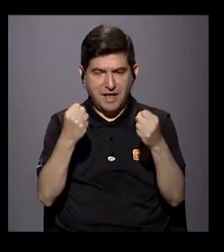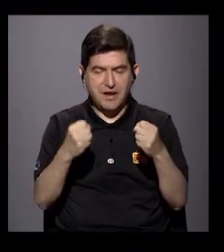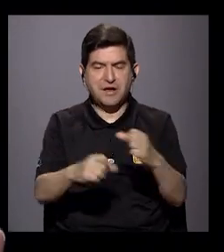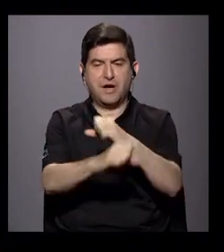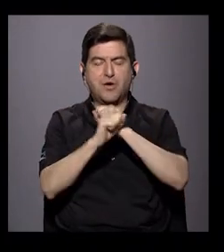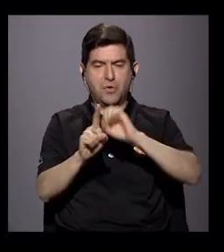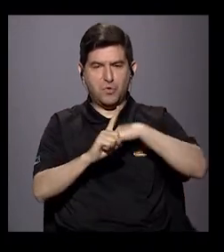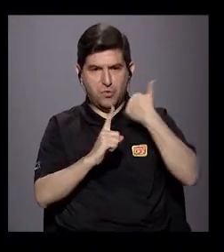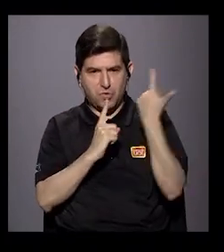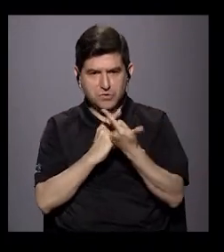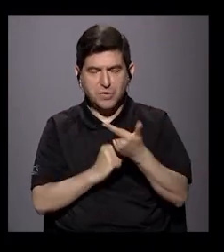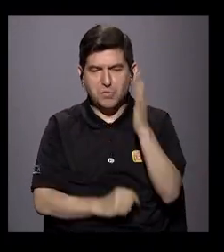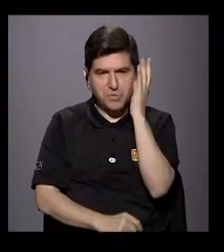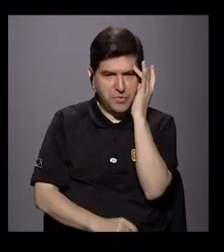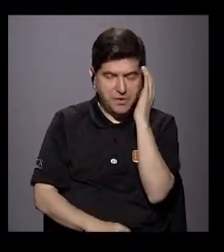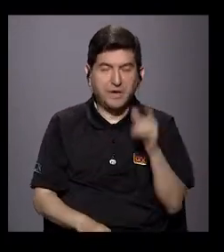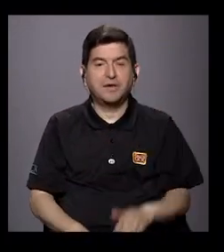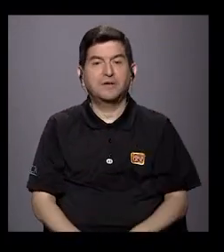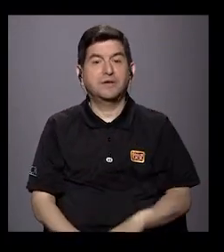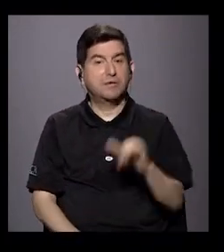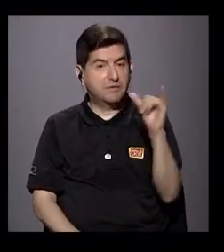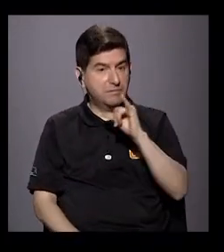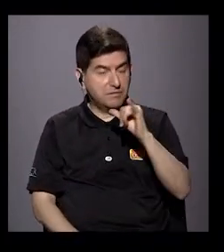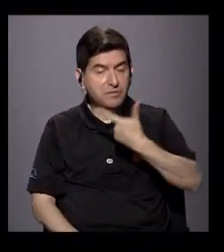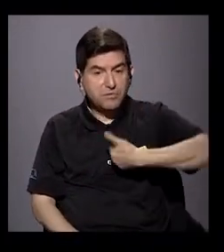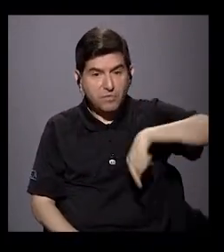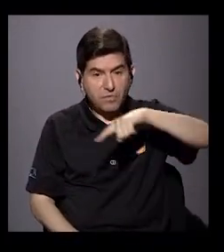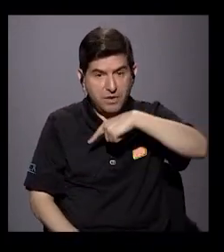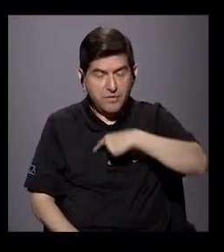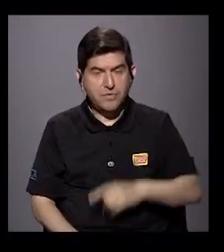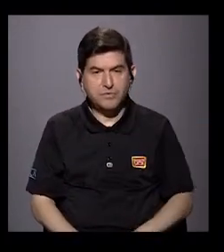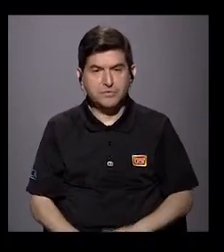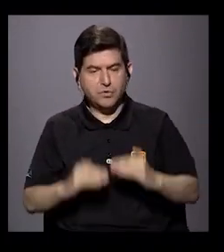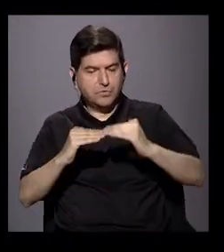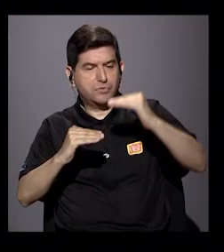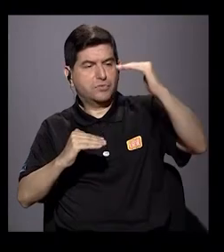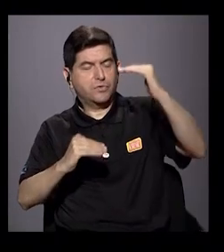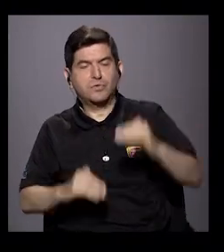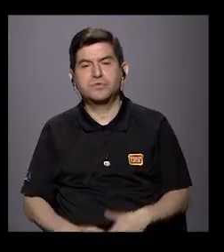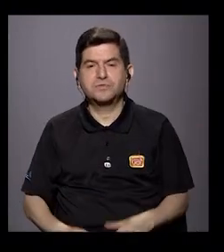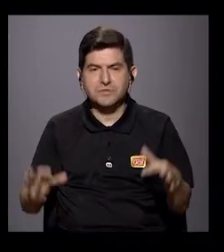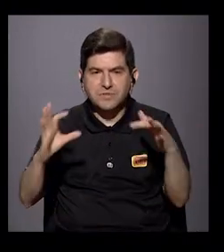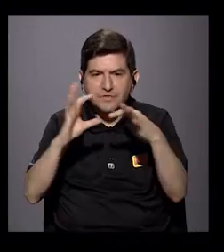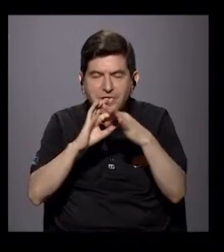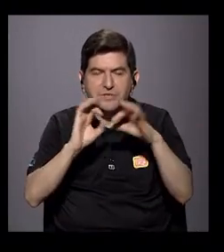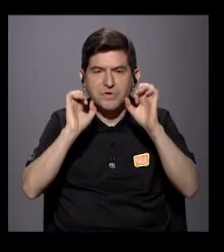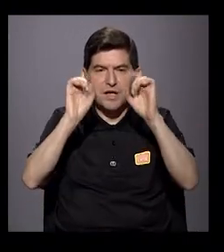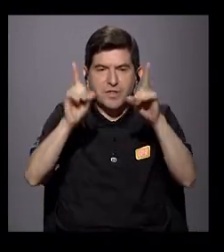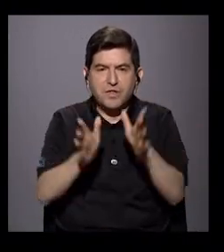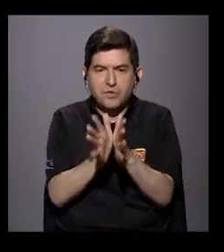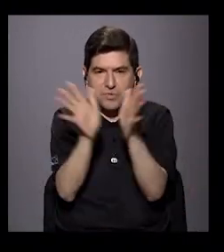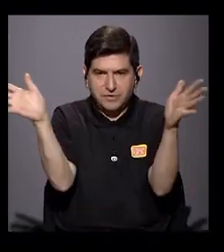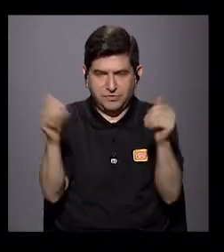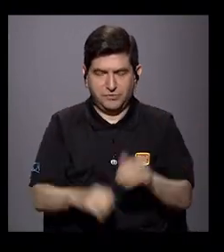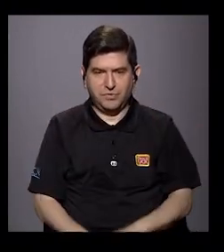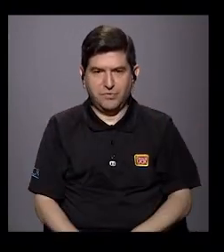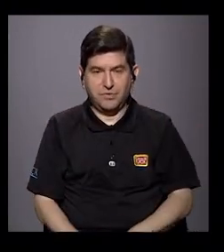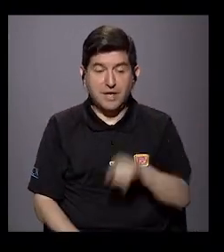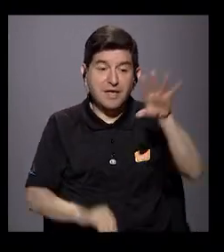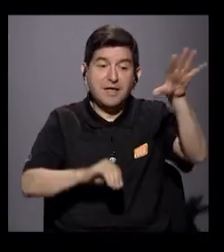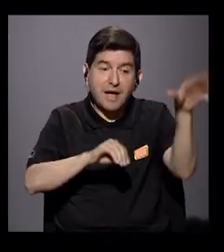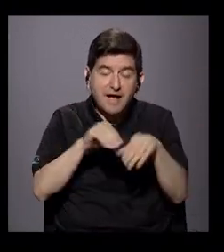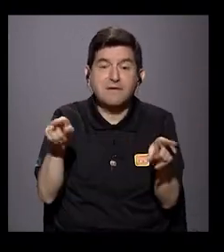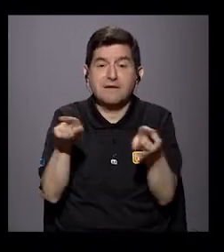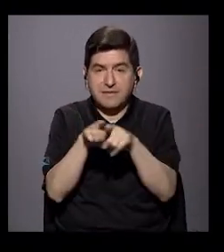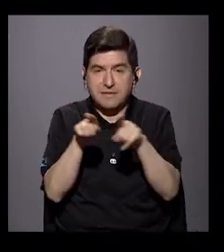seguridad social debemos de preocuparnos, sino por supuesto debemos hacer una escalada en tono de educación pública. Y sumaría a